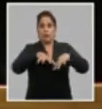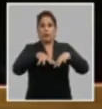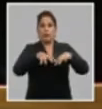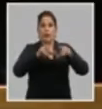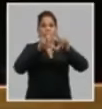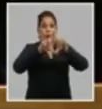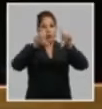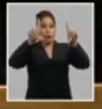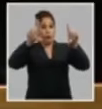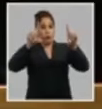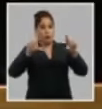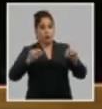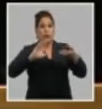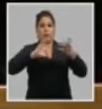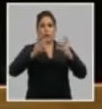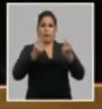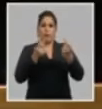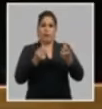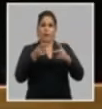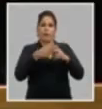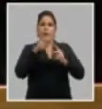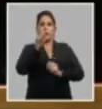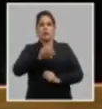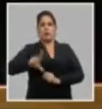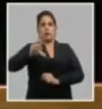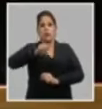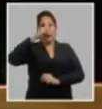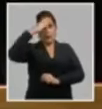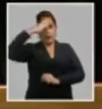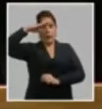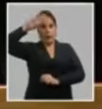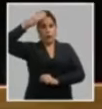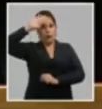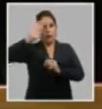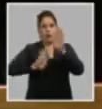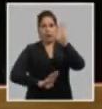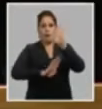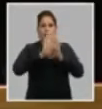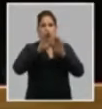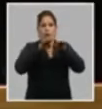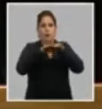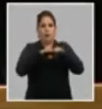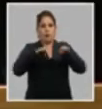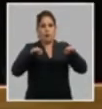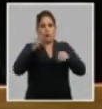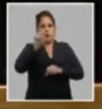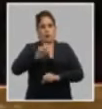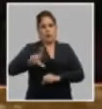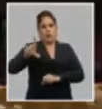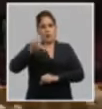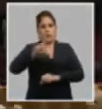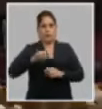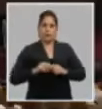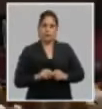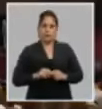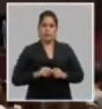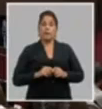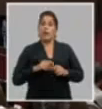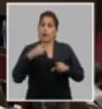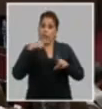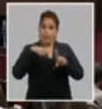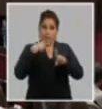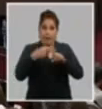conceptualización del modelo económico y social cubano de desarrollo socialista. Fueron